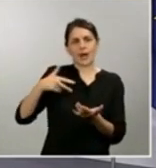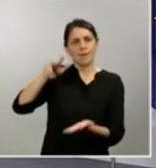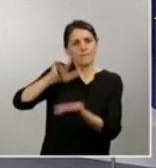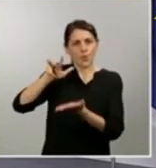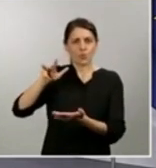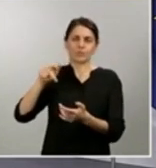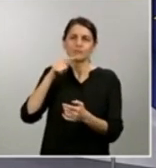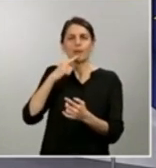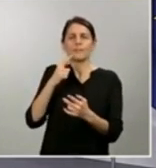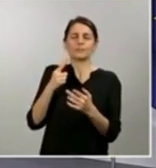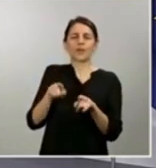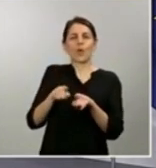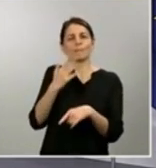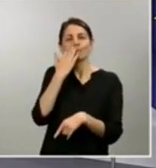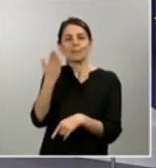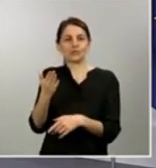seguir haciendo